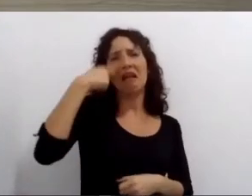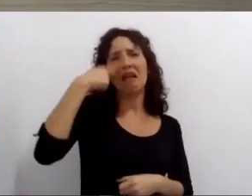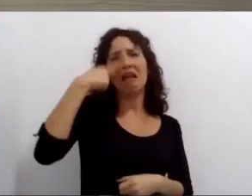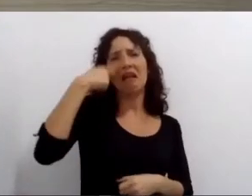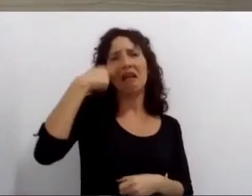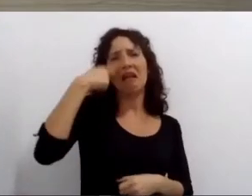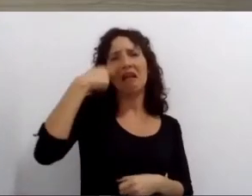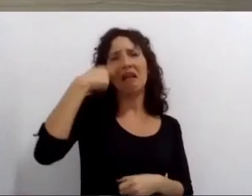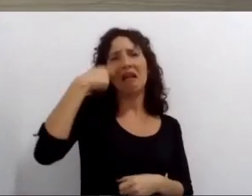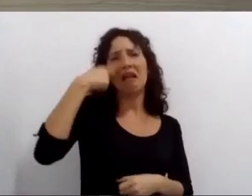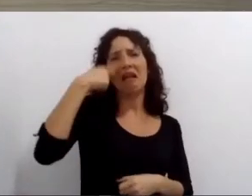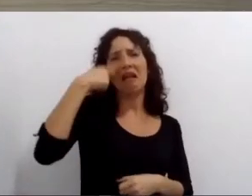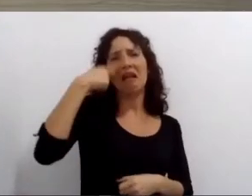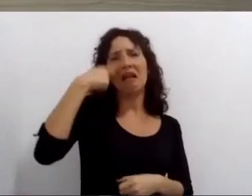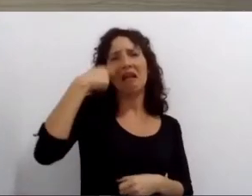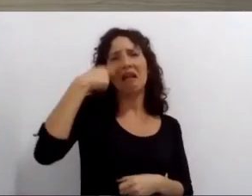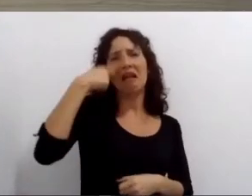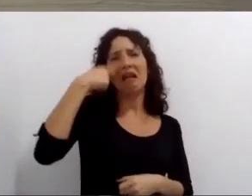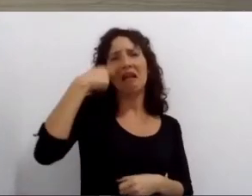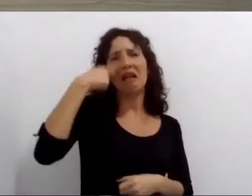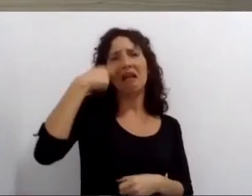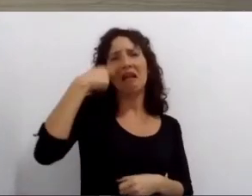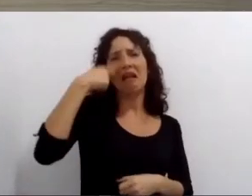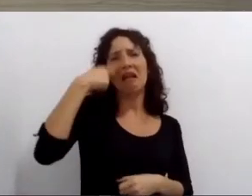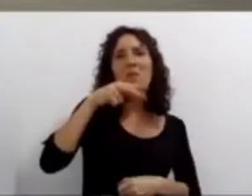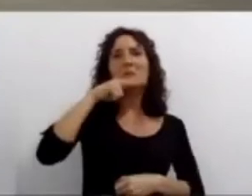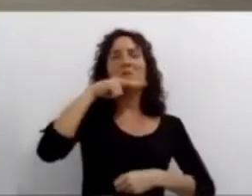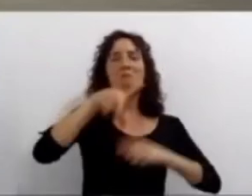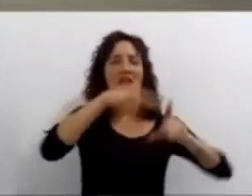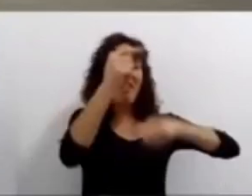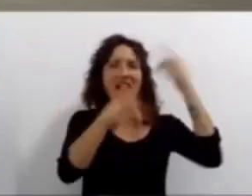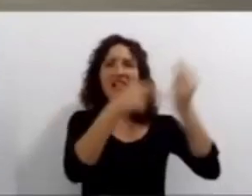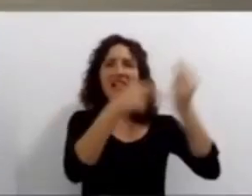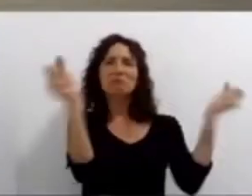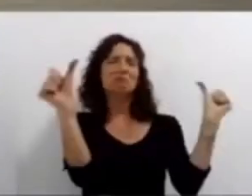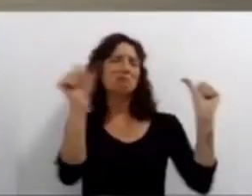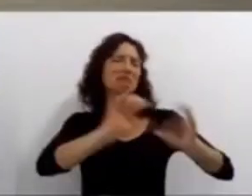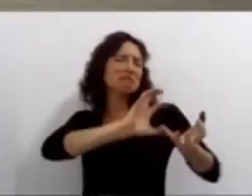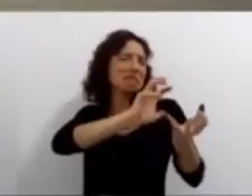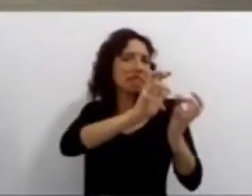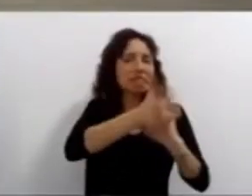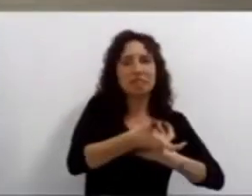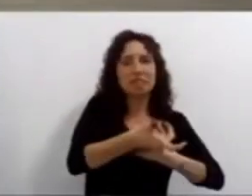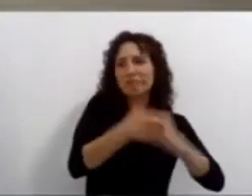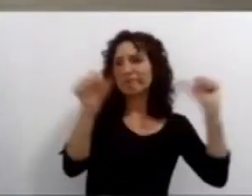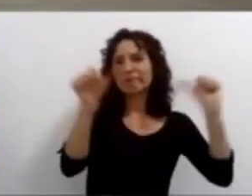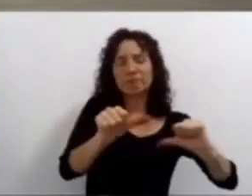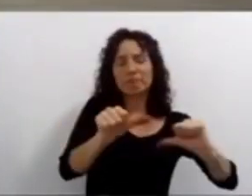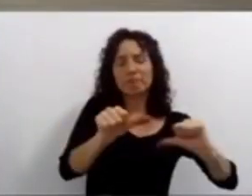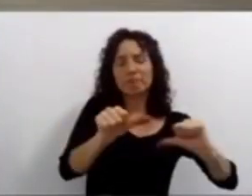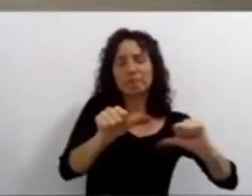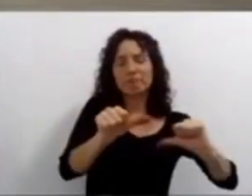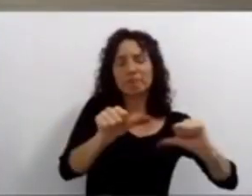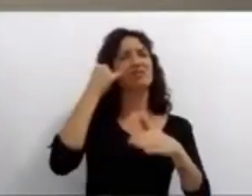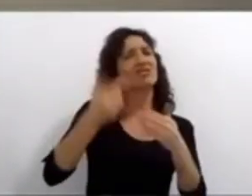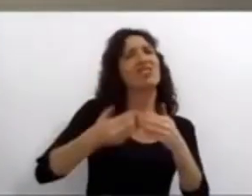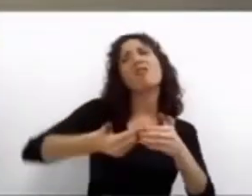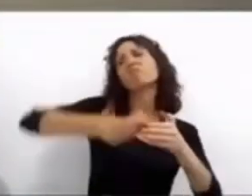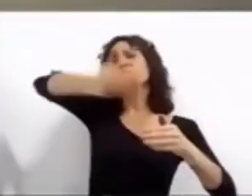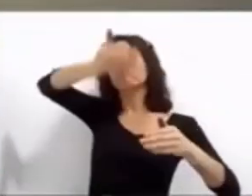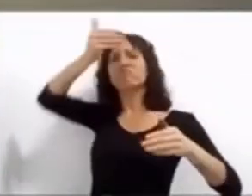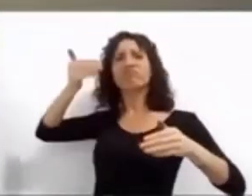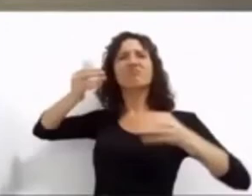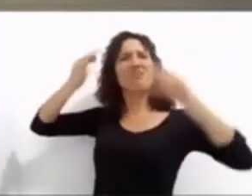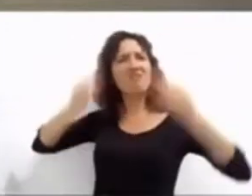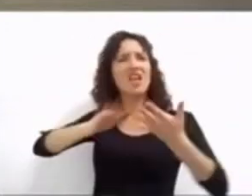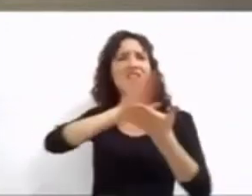llegando a un punto irreversible en una problemática que tiene